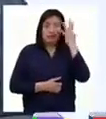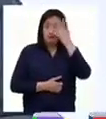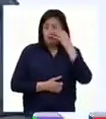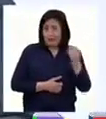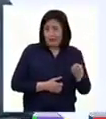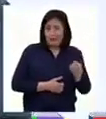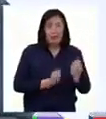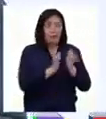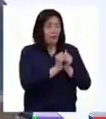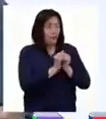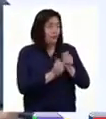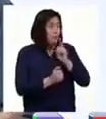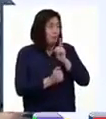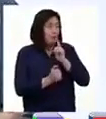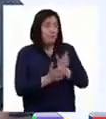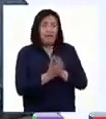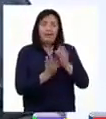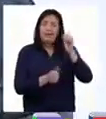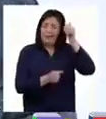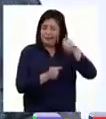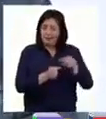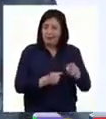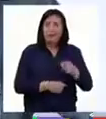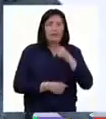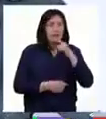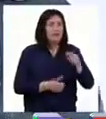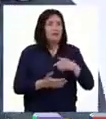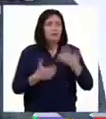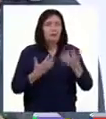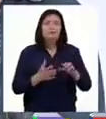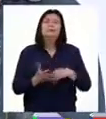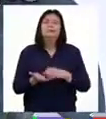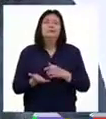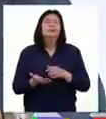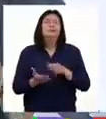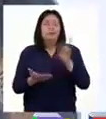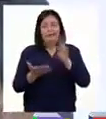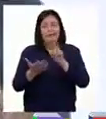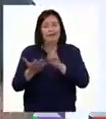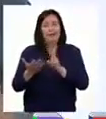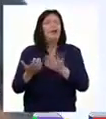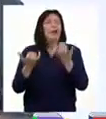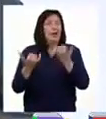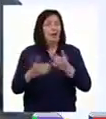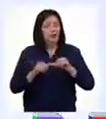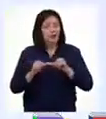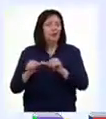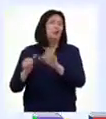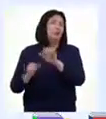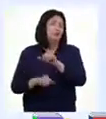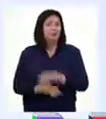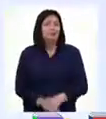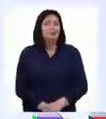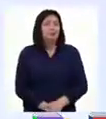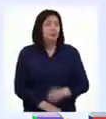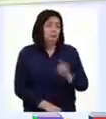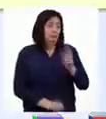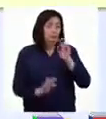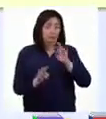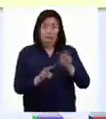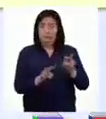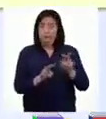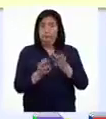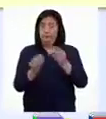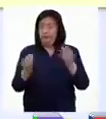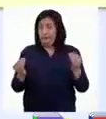bonita que vivió con su papá y que siempre recuerda, ella pudo desarrollar el hábito de la lectura que hasta ahora lo mantiene. Como vemos,